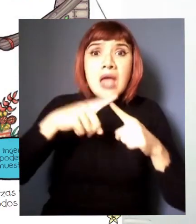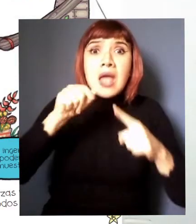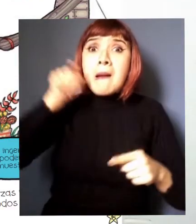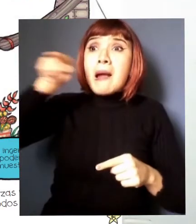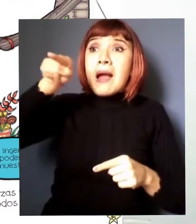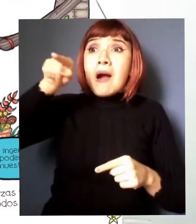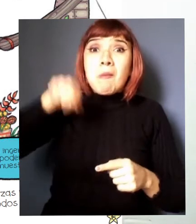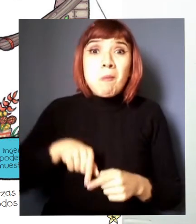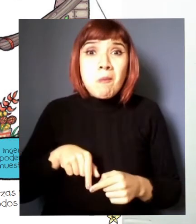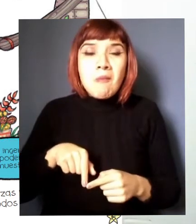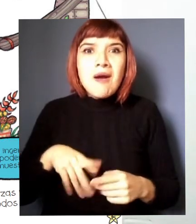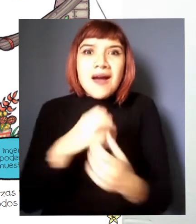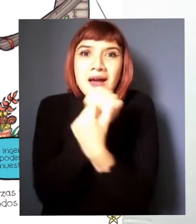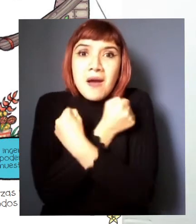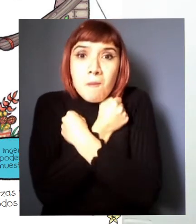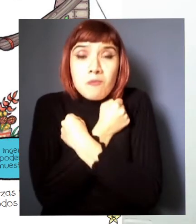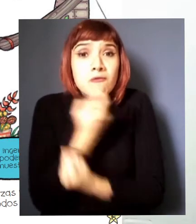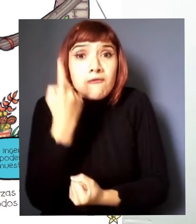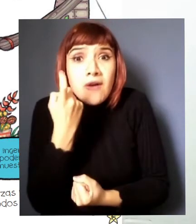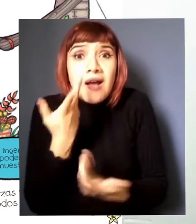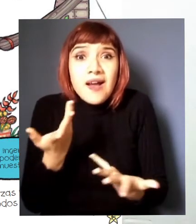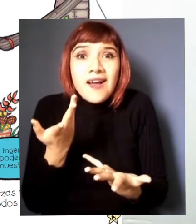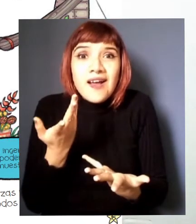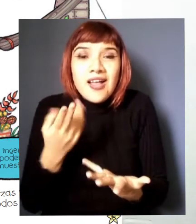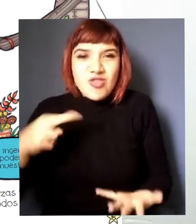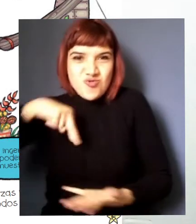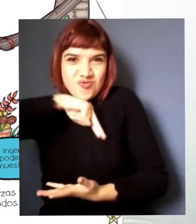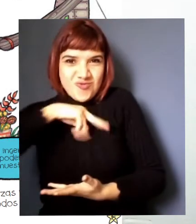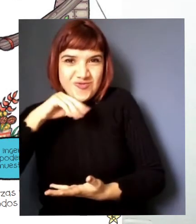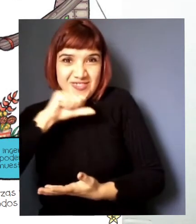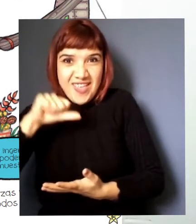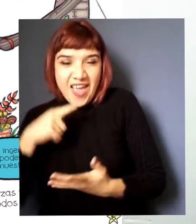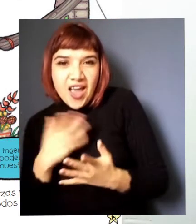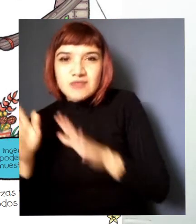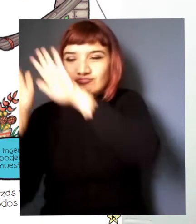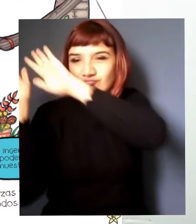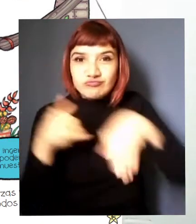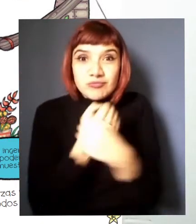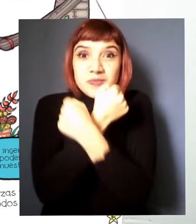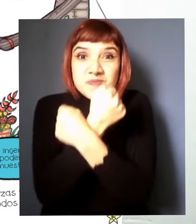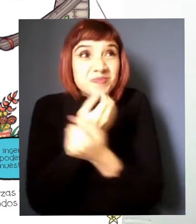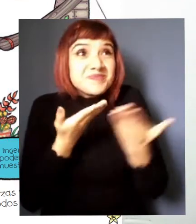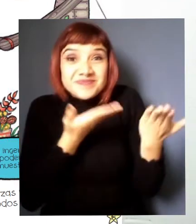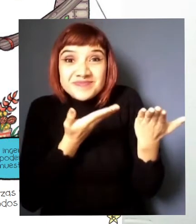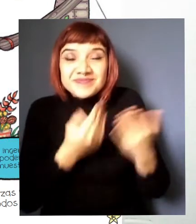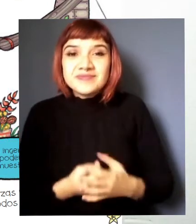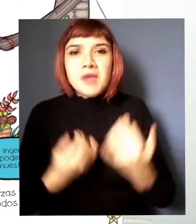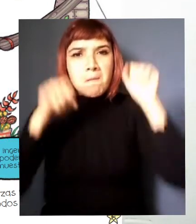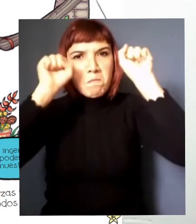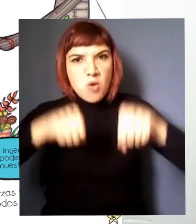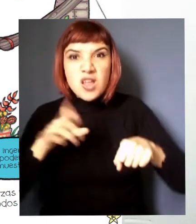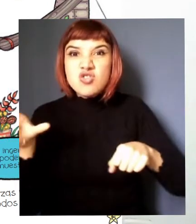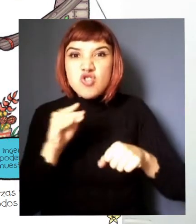faltaba el amor y decidimos traerlo nosotras ya está todo listo para poder construir